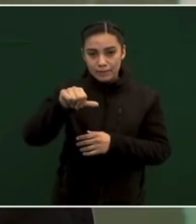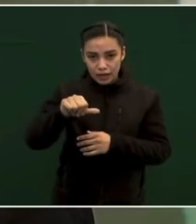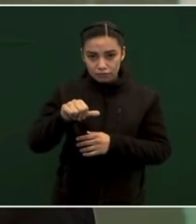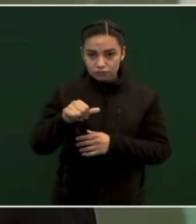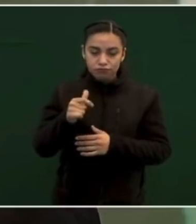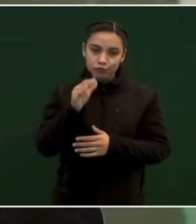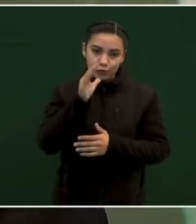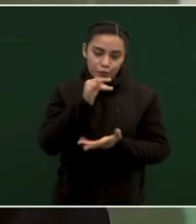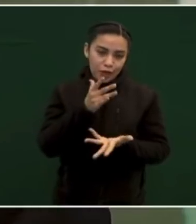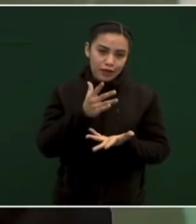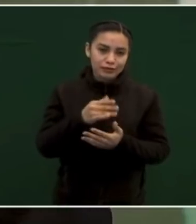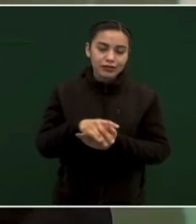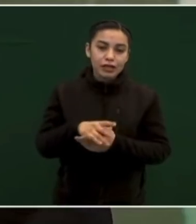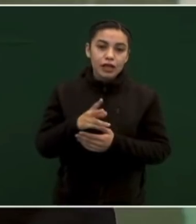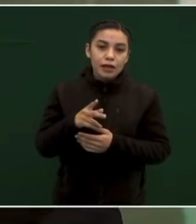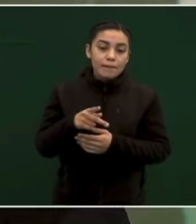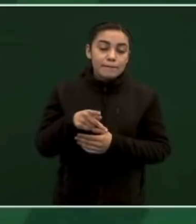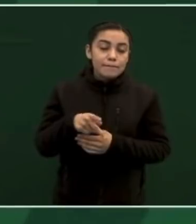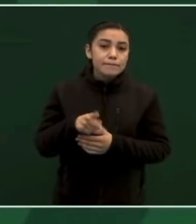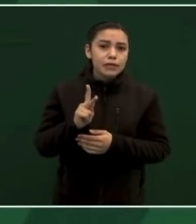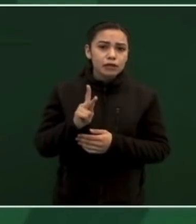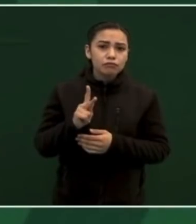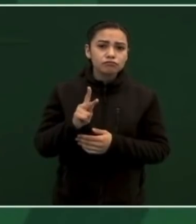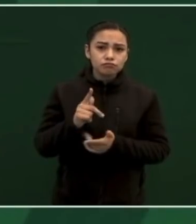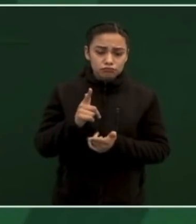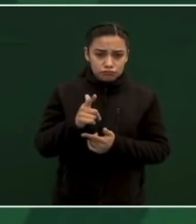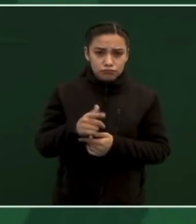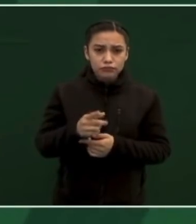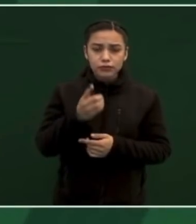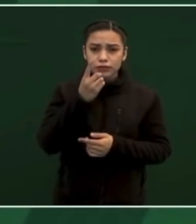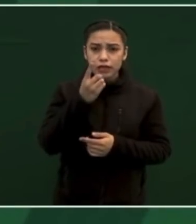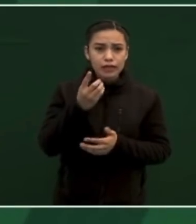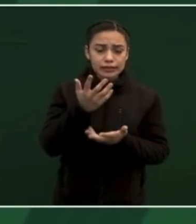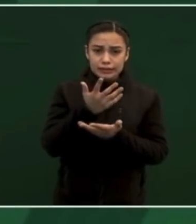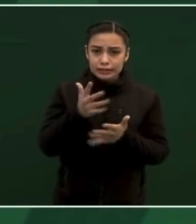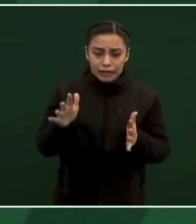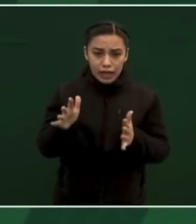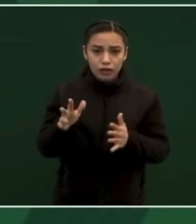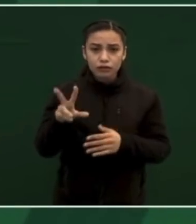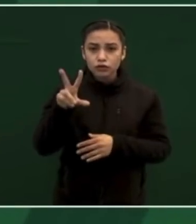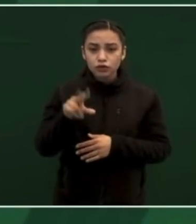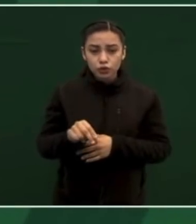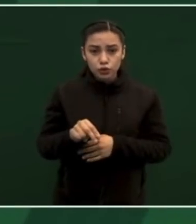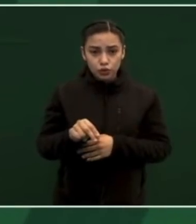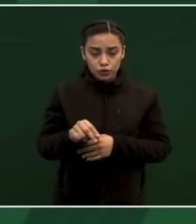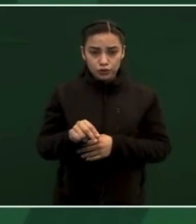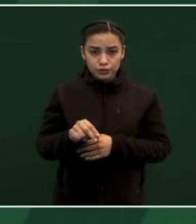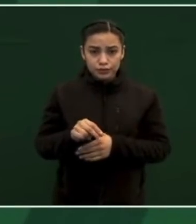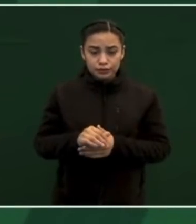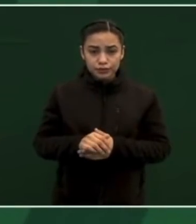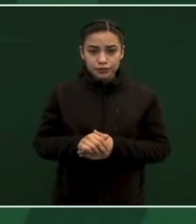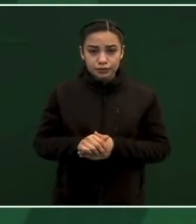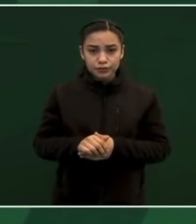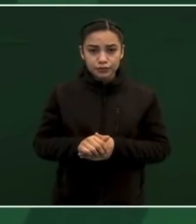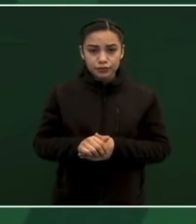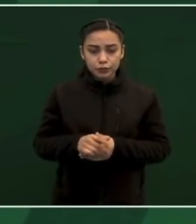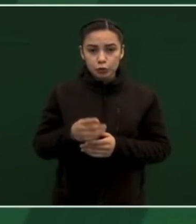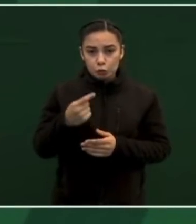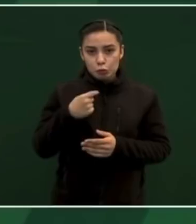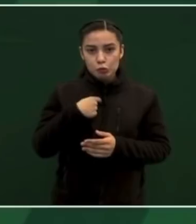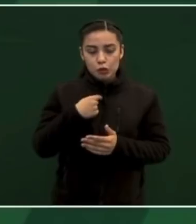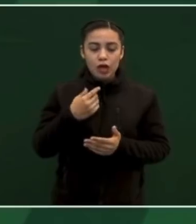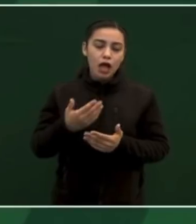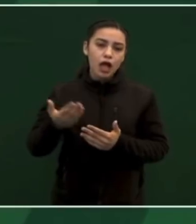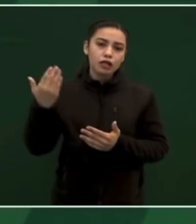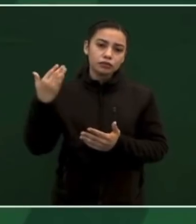Pero es decirles, ya no, es que me tocó hablar con el presidente del